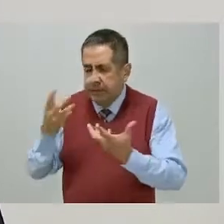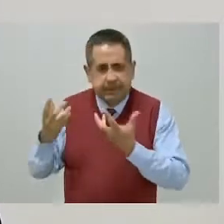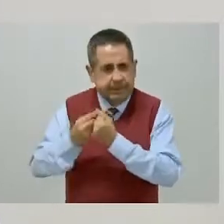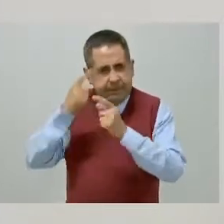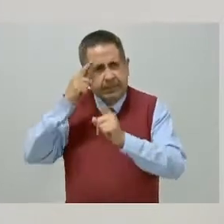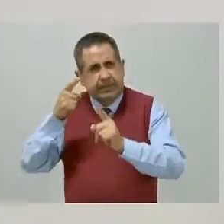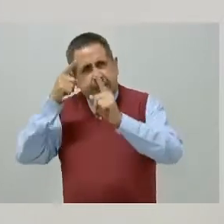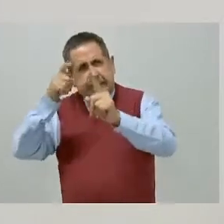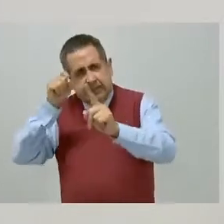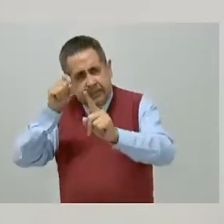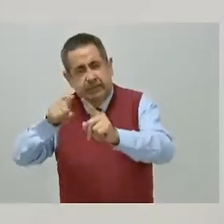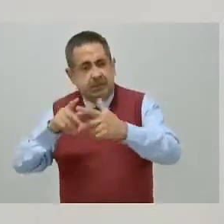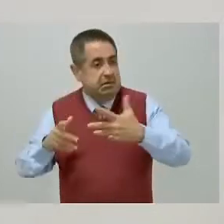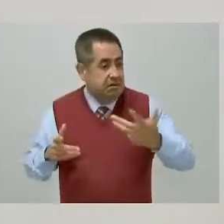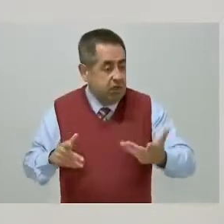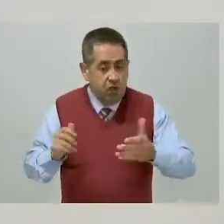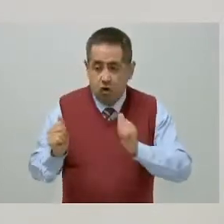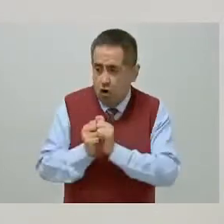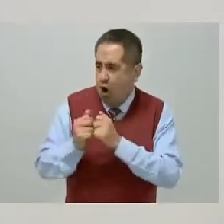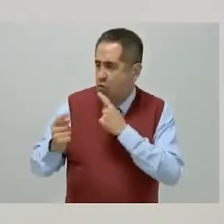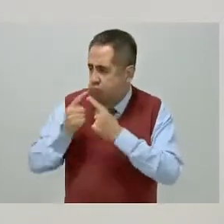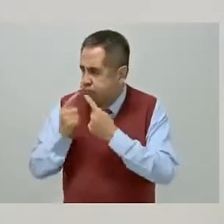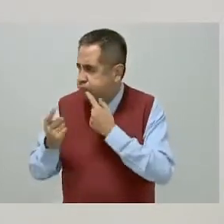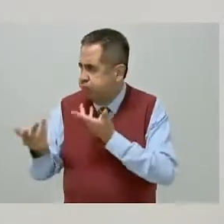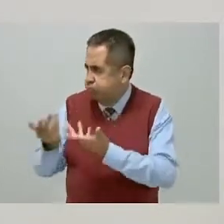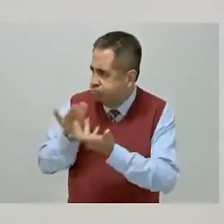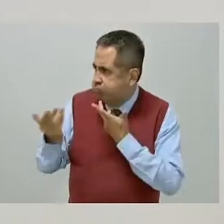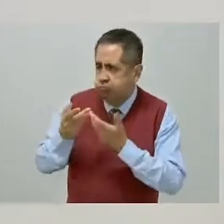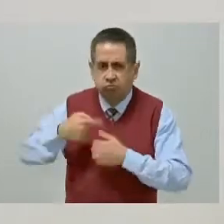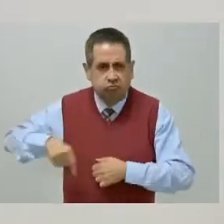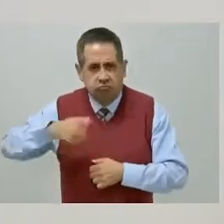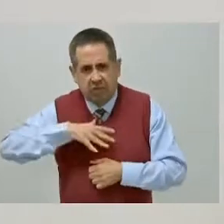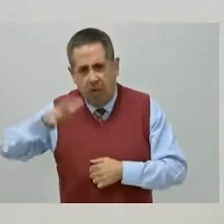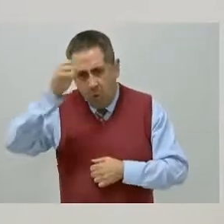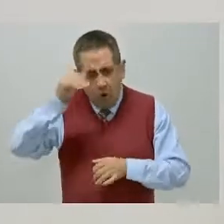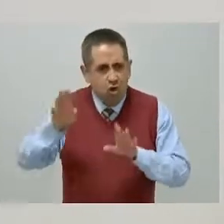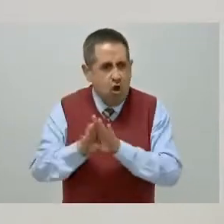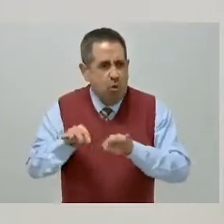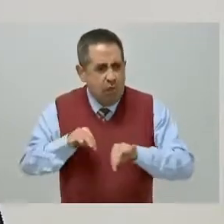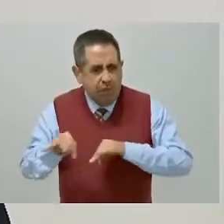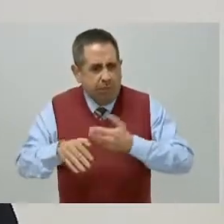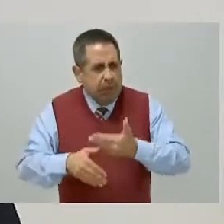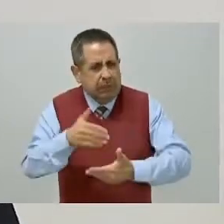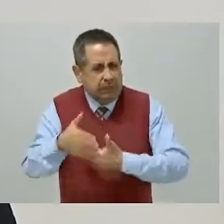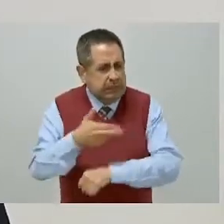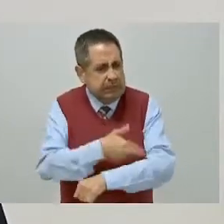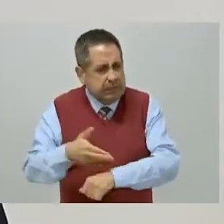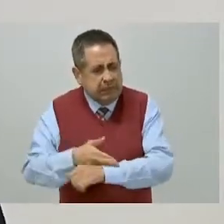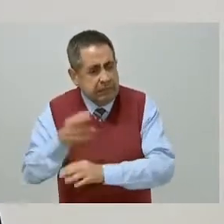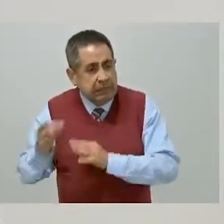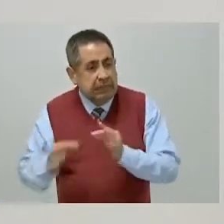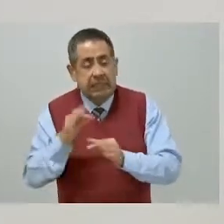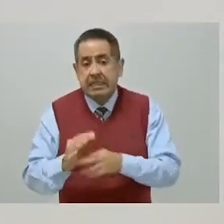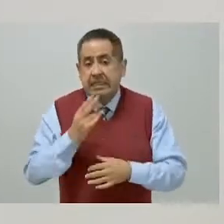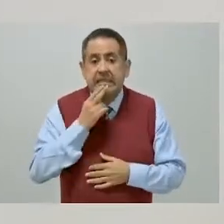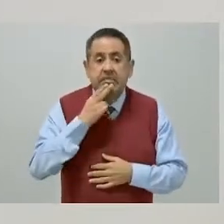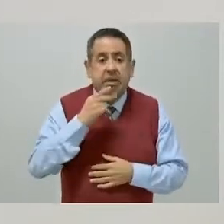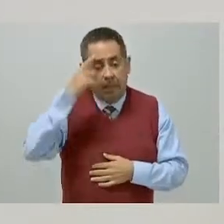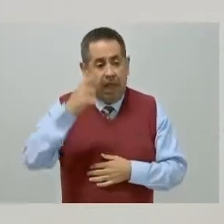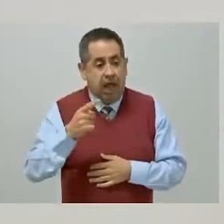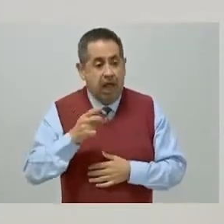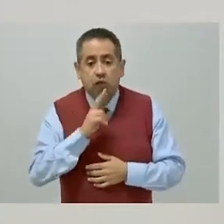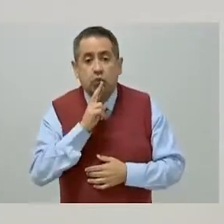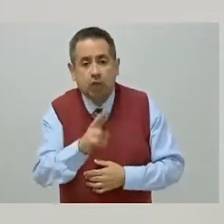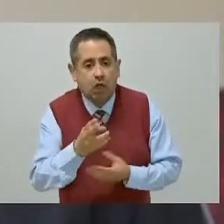comunes y que por medio del diálogo, los acuerdos y el trabajo coordinado nos permiten tener mejores resultados